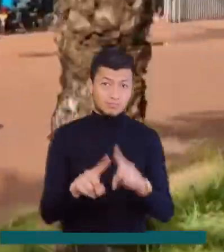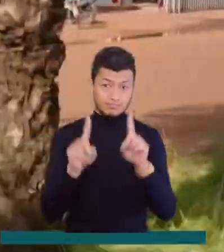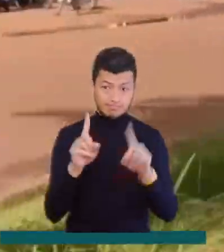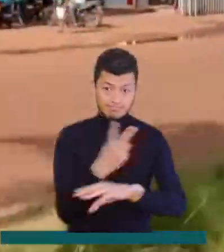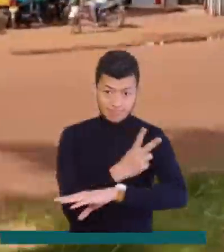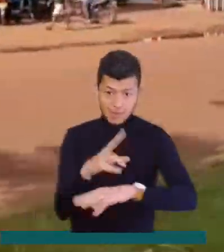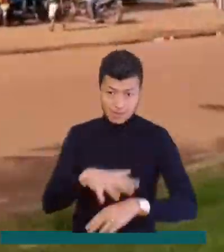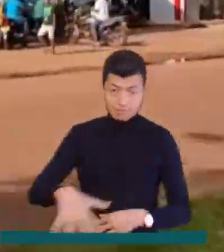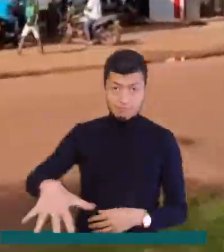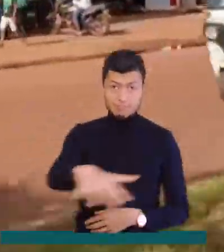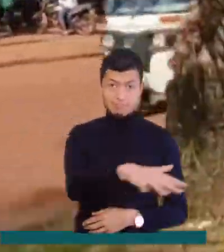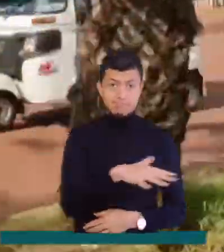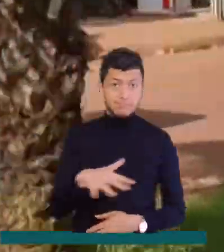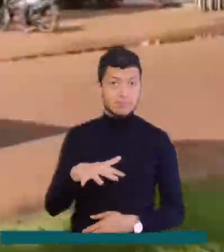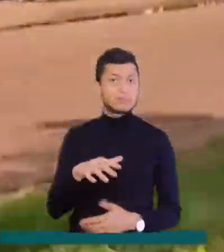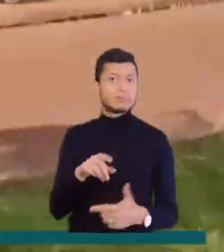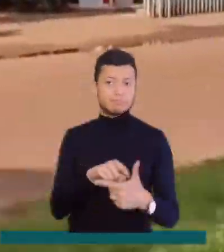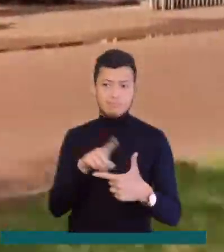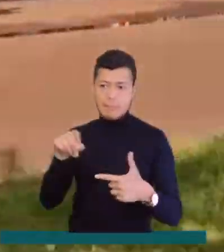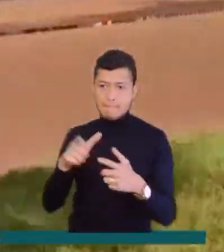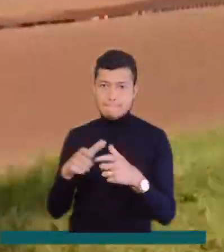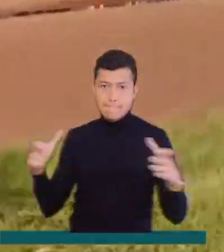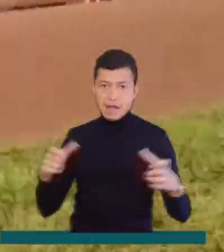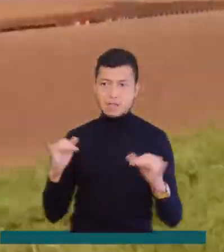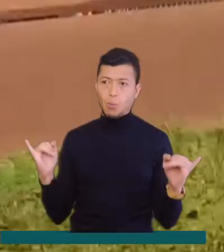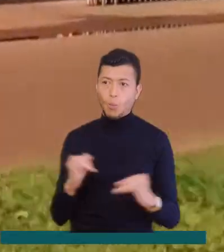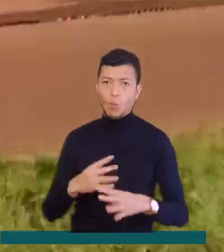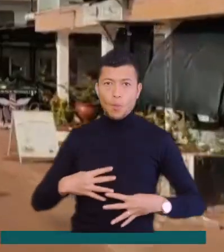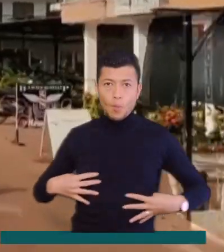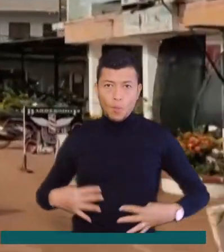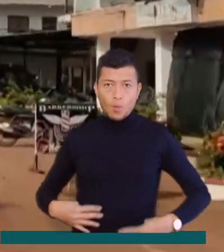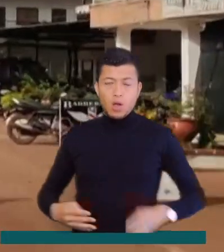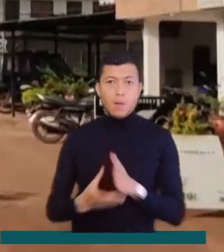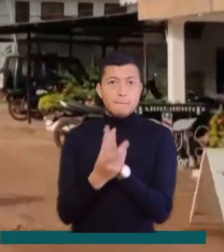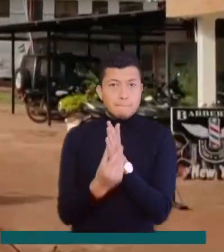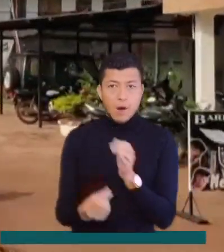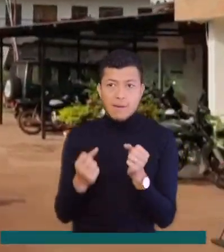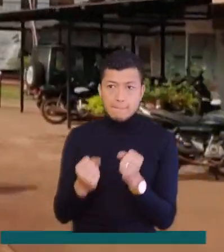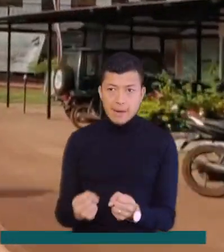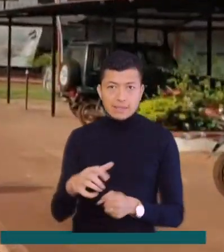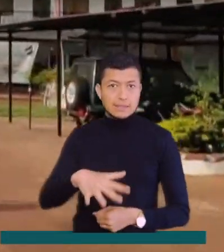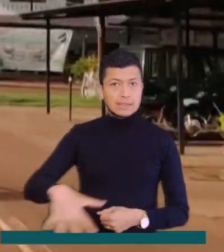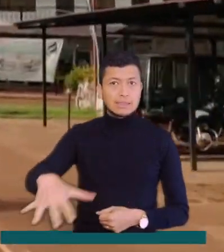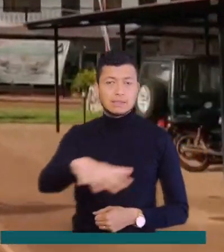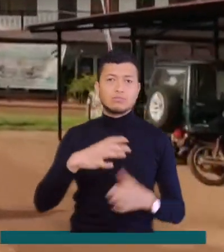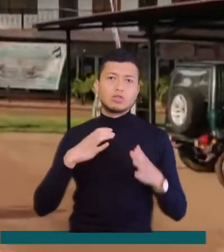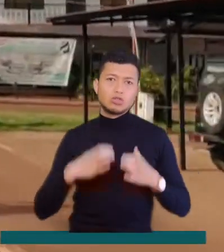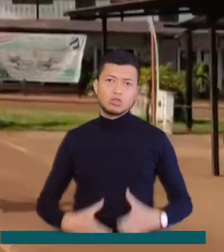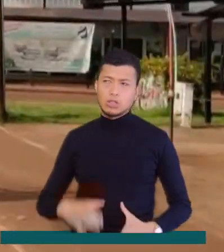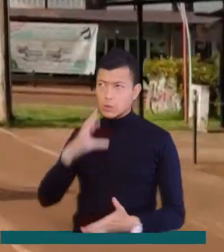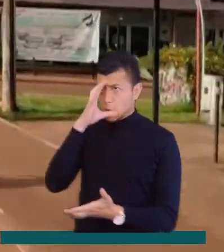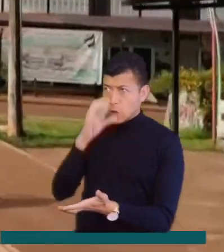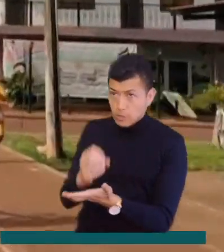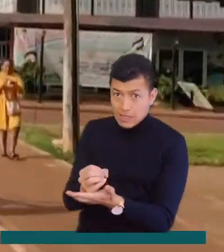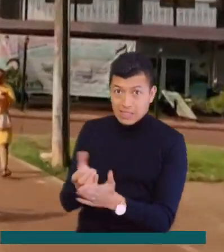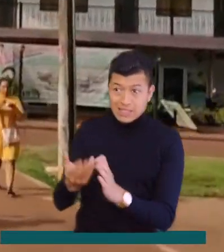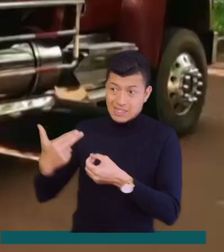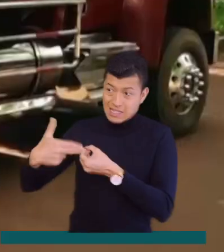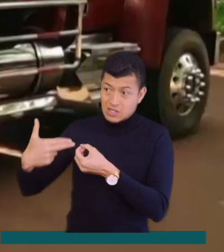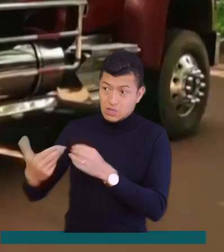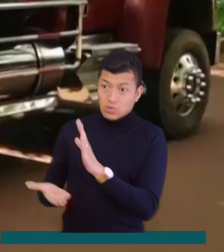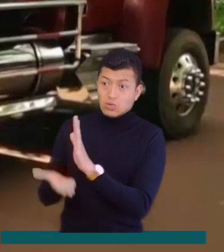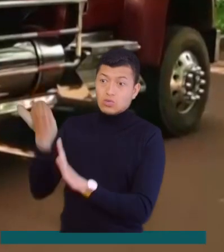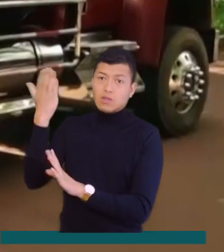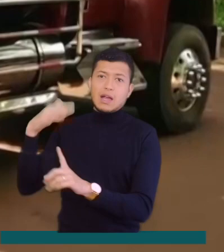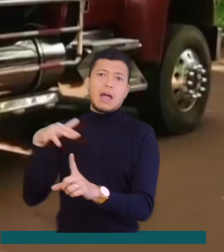como Elvichada, que registra las cifras más altas de desnutrición infantil y pobreza extrema, los ciudadanos opinan que subir la gasolina